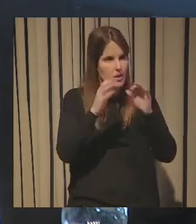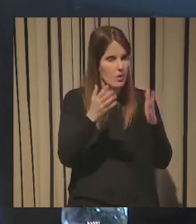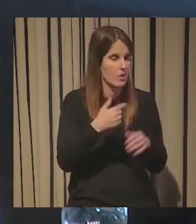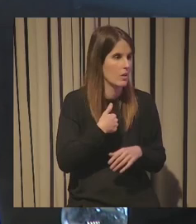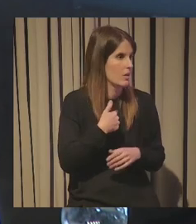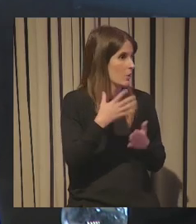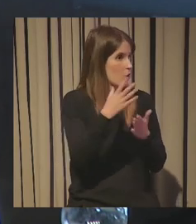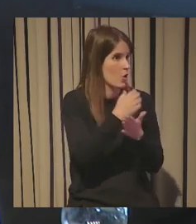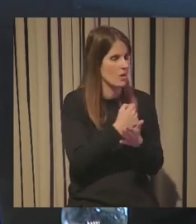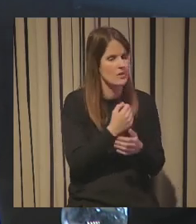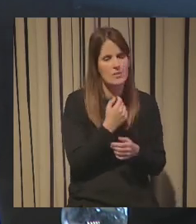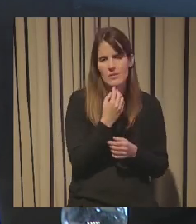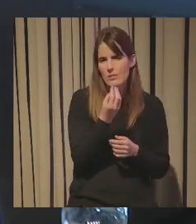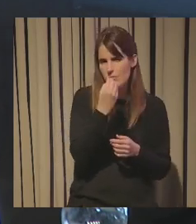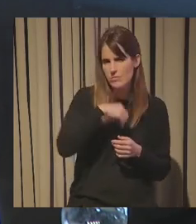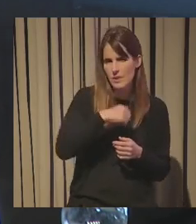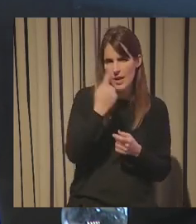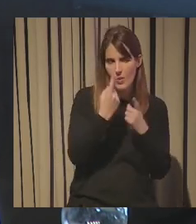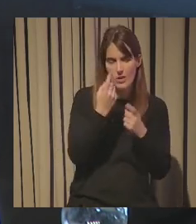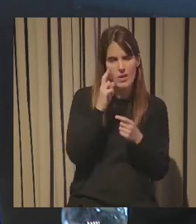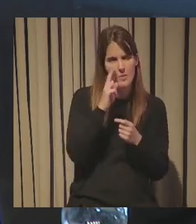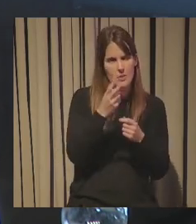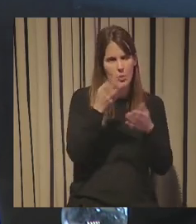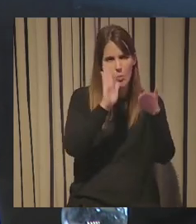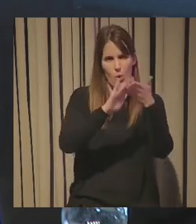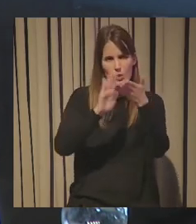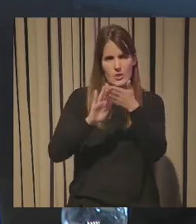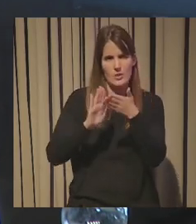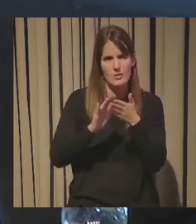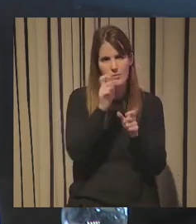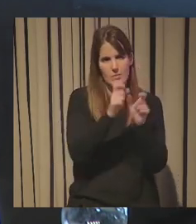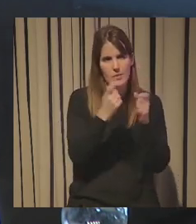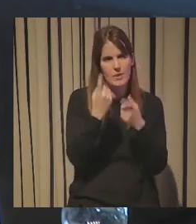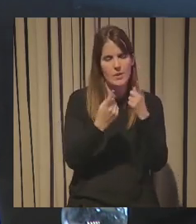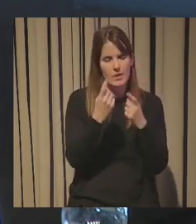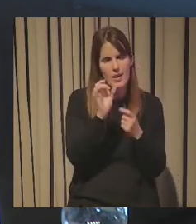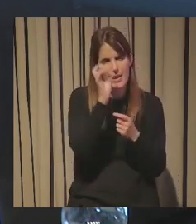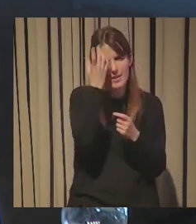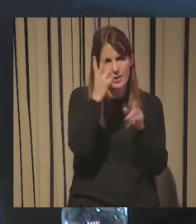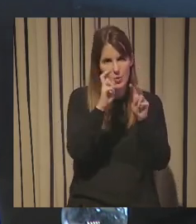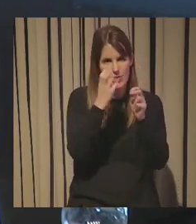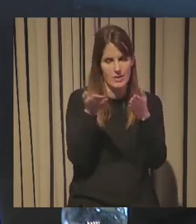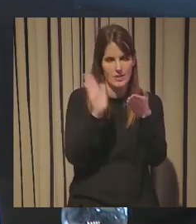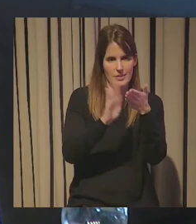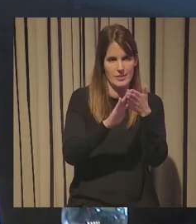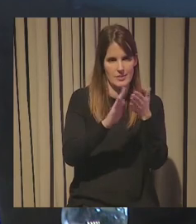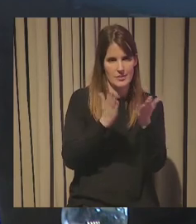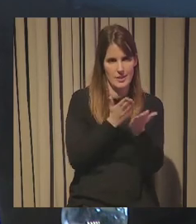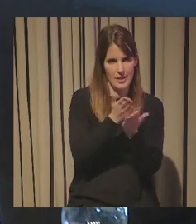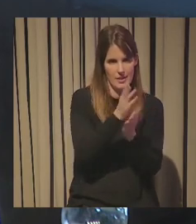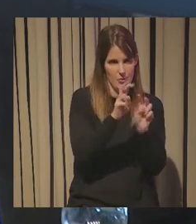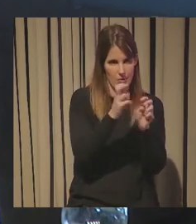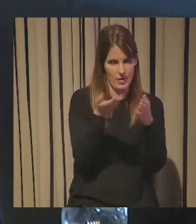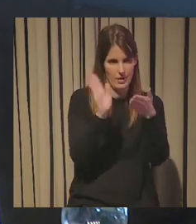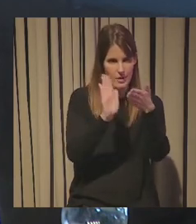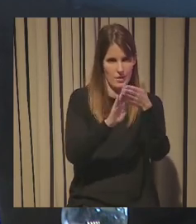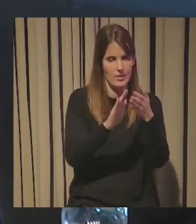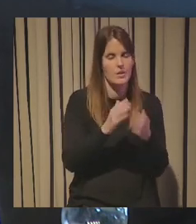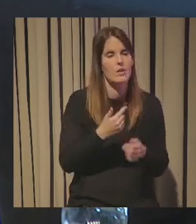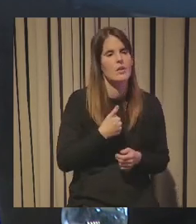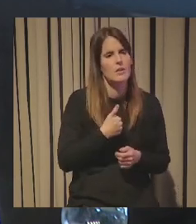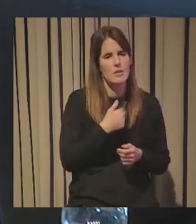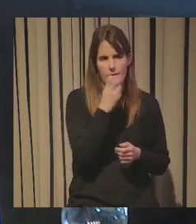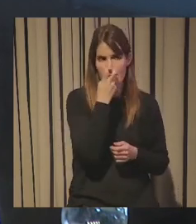o que he echas en falta alguna porque he visto post-its de gente que ha puesto algunas otras que no estaban entre las 10 yo tengo